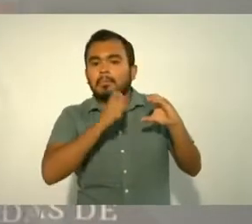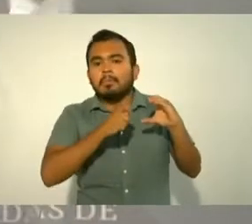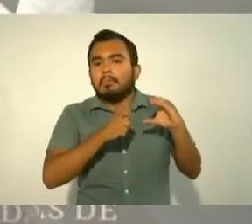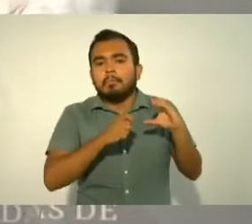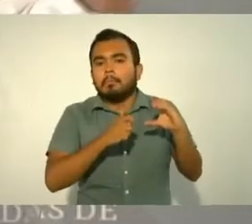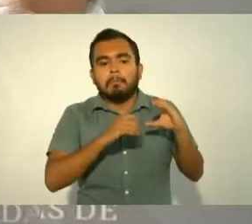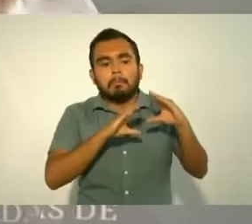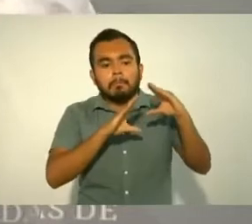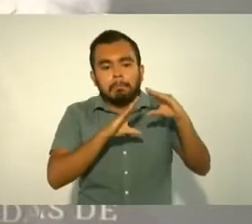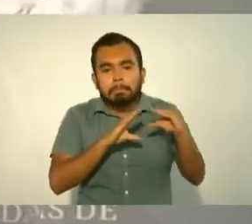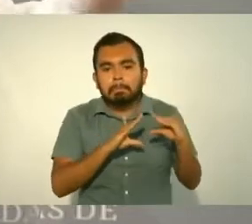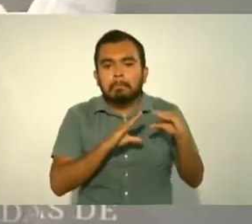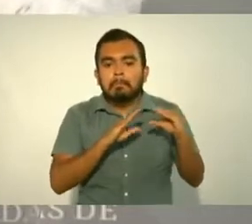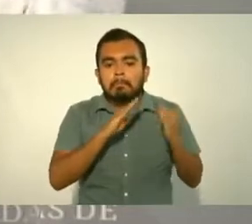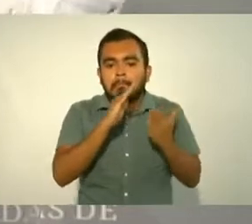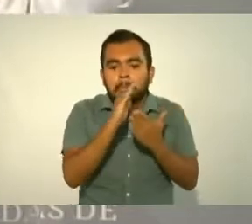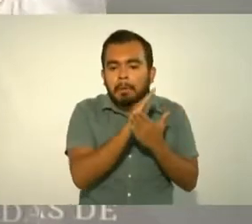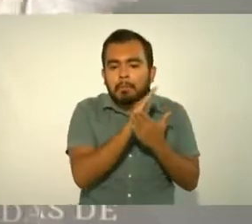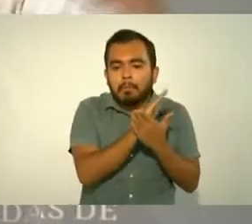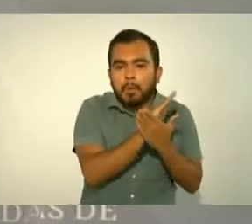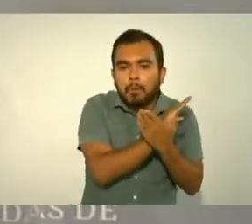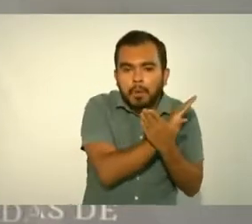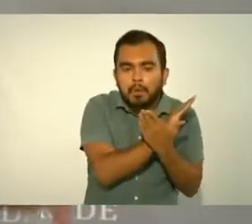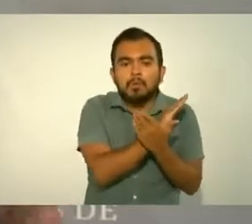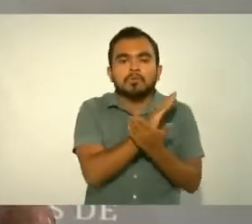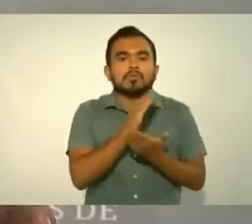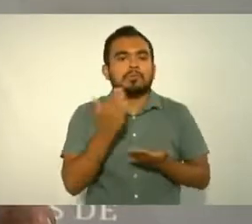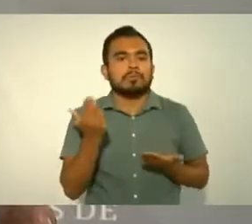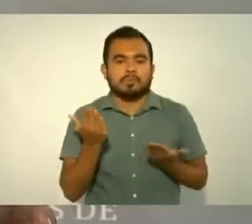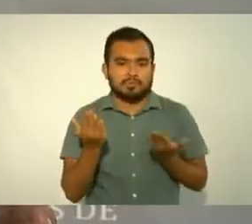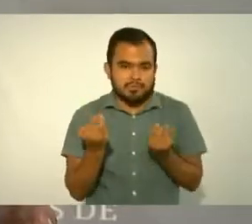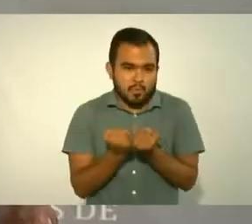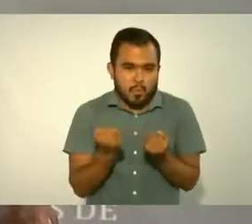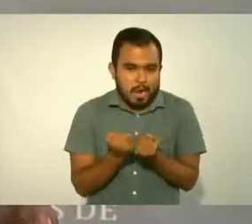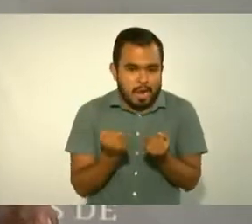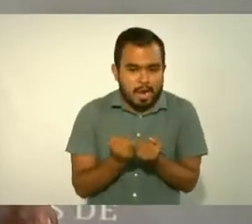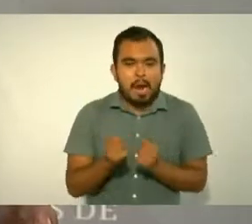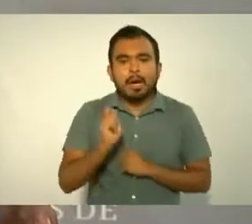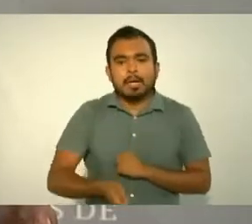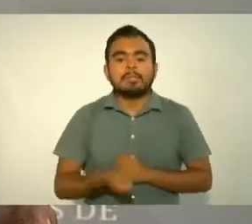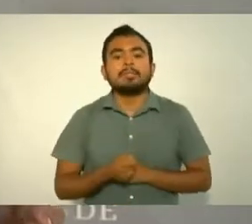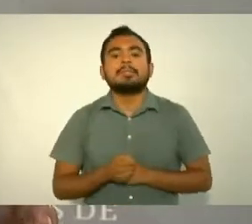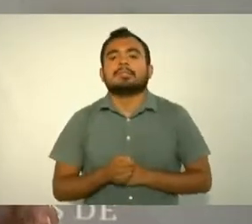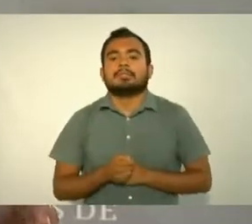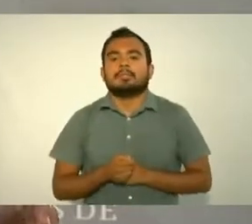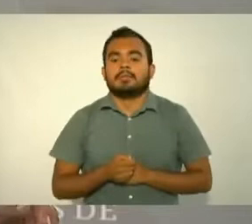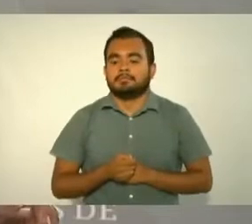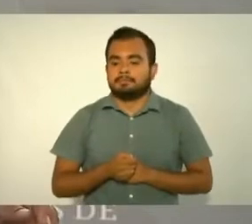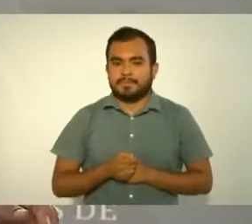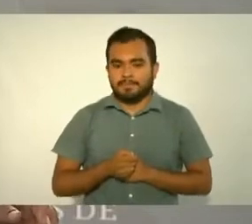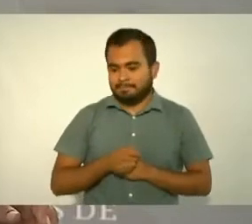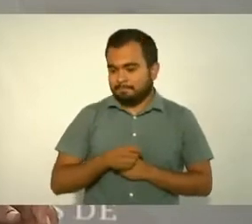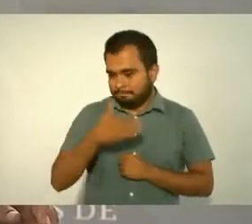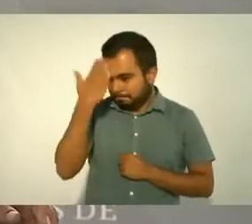Podemos estar aumentando, como lo estamos haciendo, el salario.